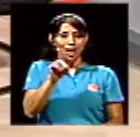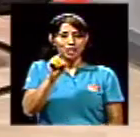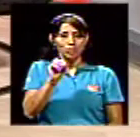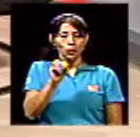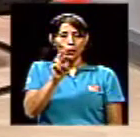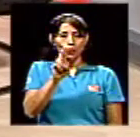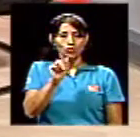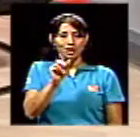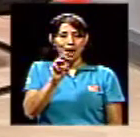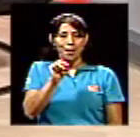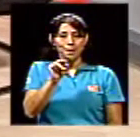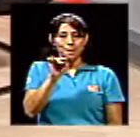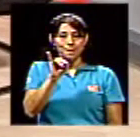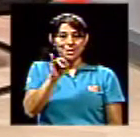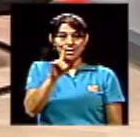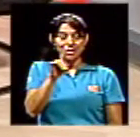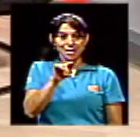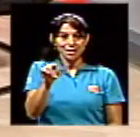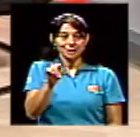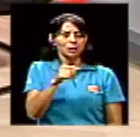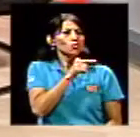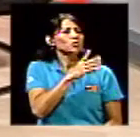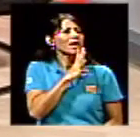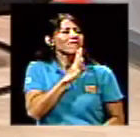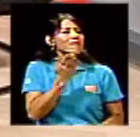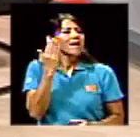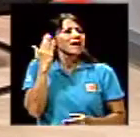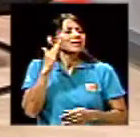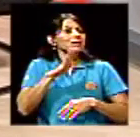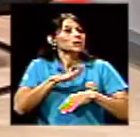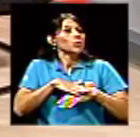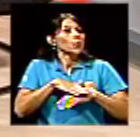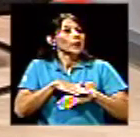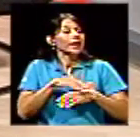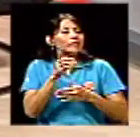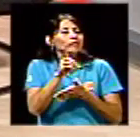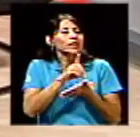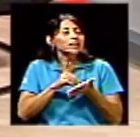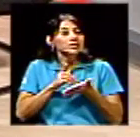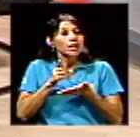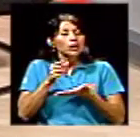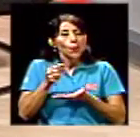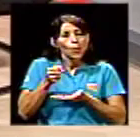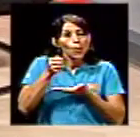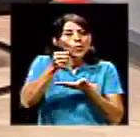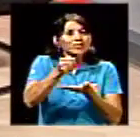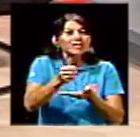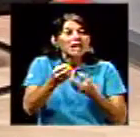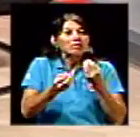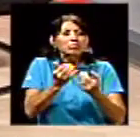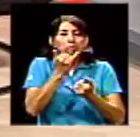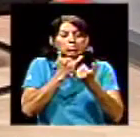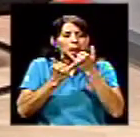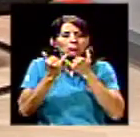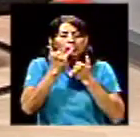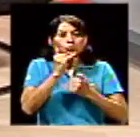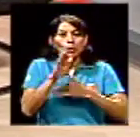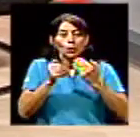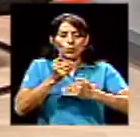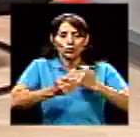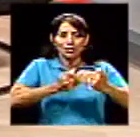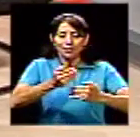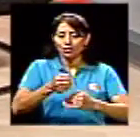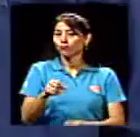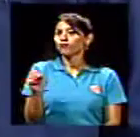los errores que estaban asociados con ese diseño muestral y con todo el procesamiento. Ok. Sí, tal vez, Juan, una